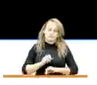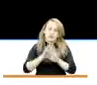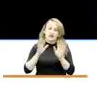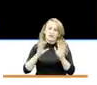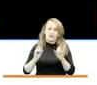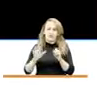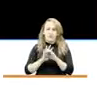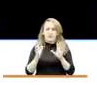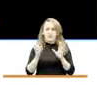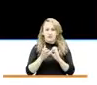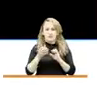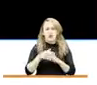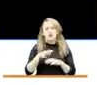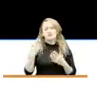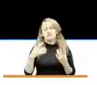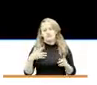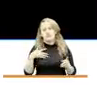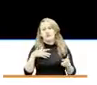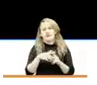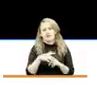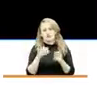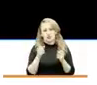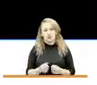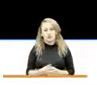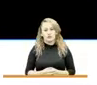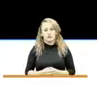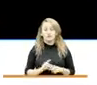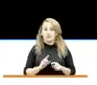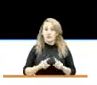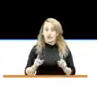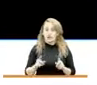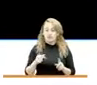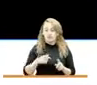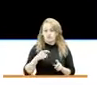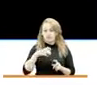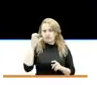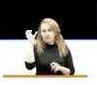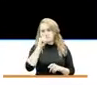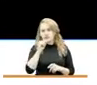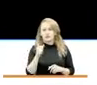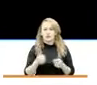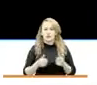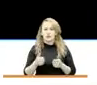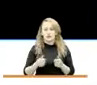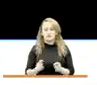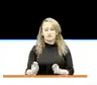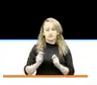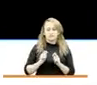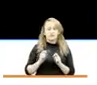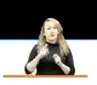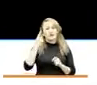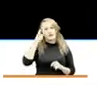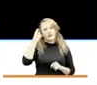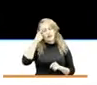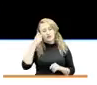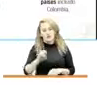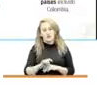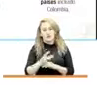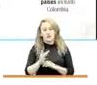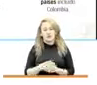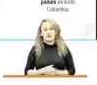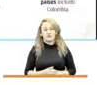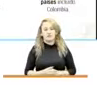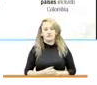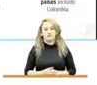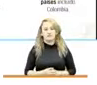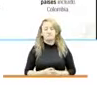tuvimos afectaciones, sin embargo, descubrimos o asumimos el reto de la virtualidad y a